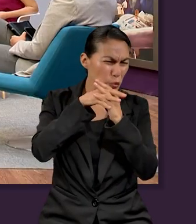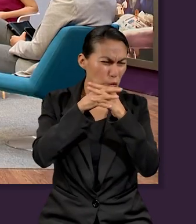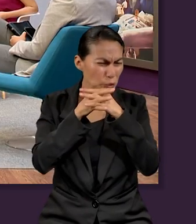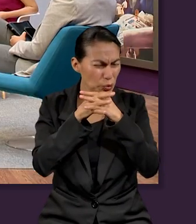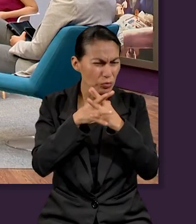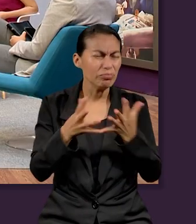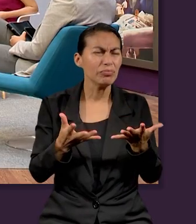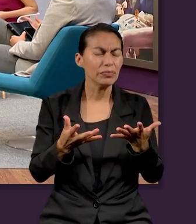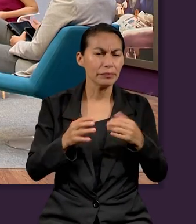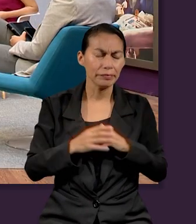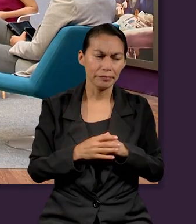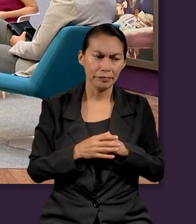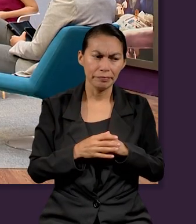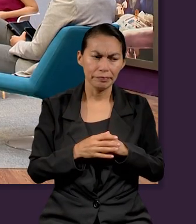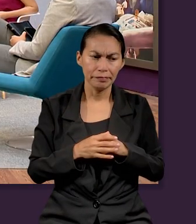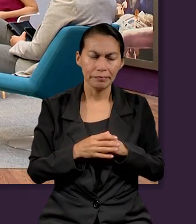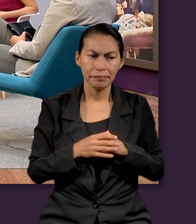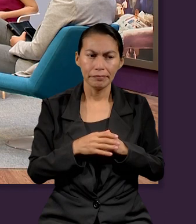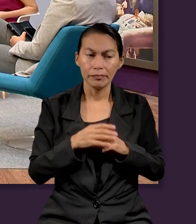batalla en el cielo.